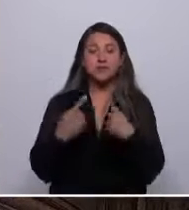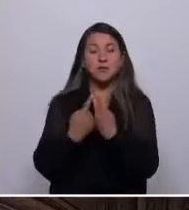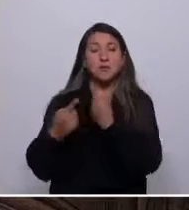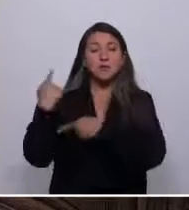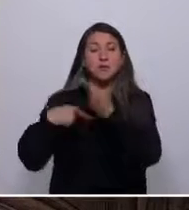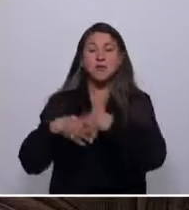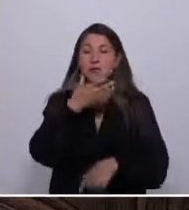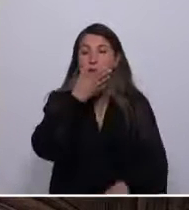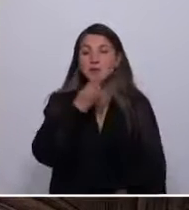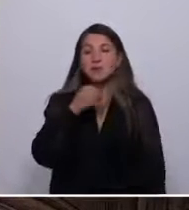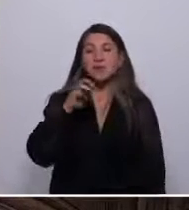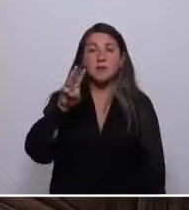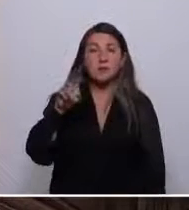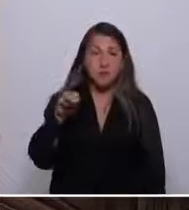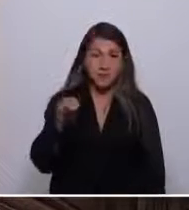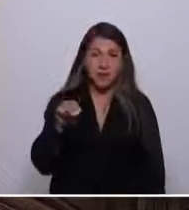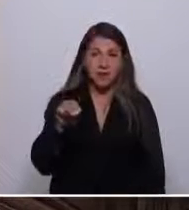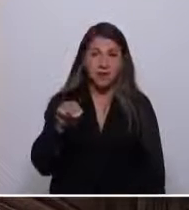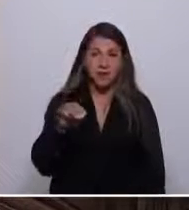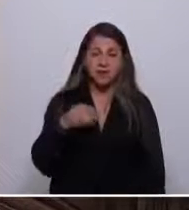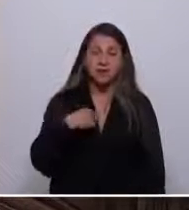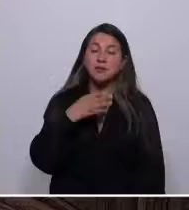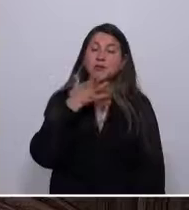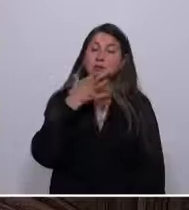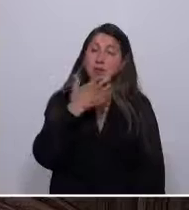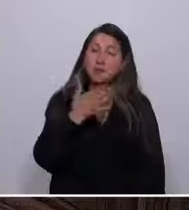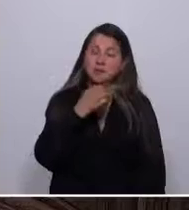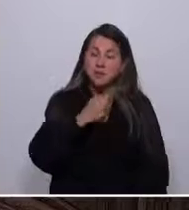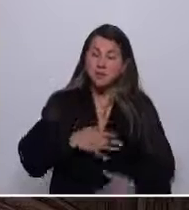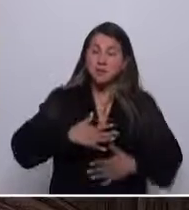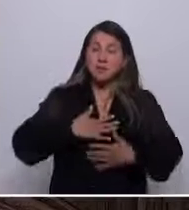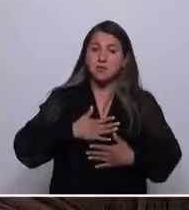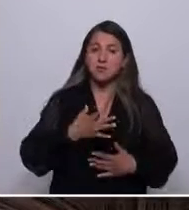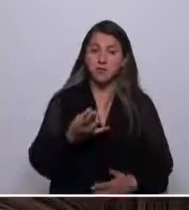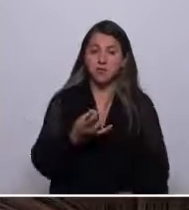mi hermosa madre querida, le dedico estas palabras con emoción y dolor.